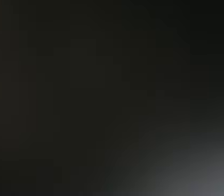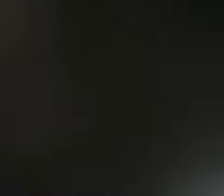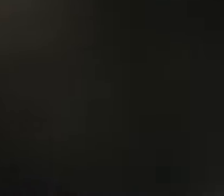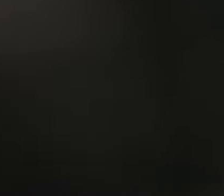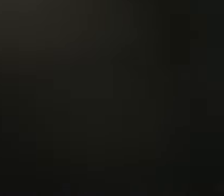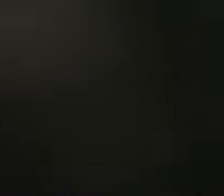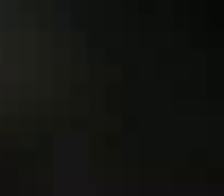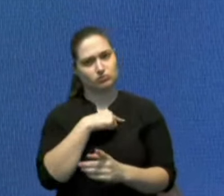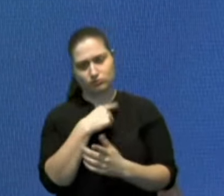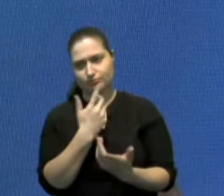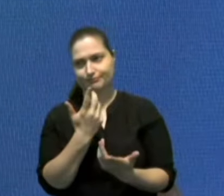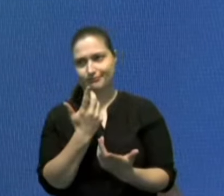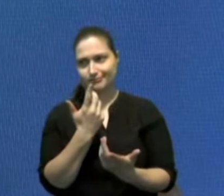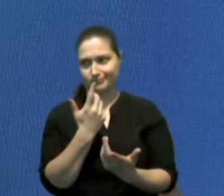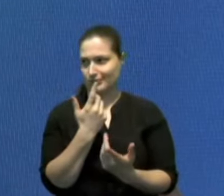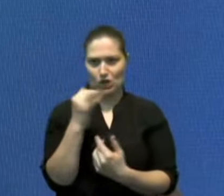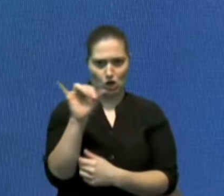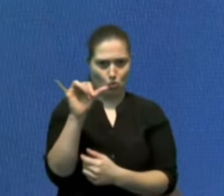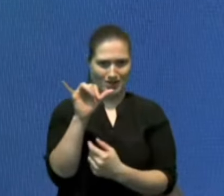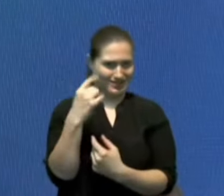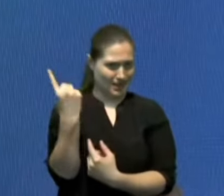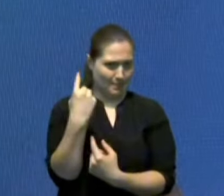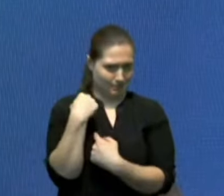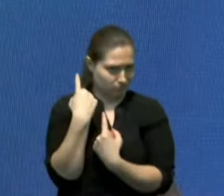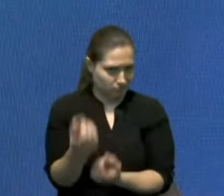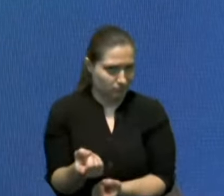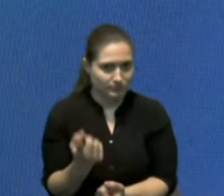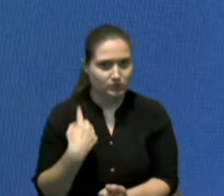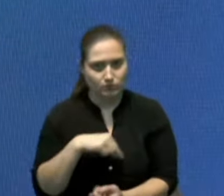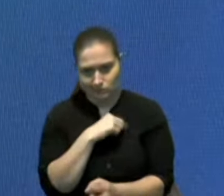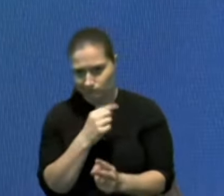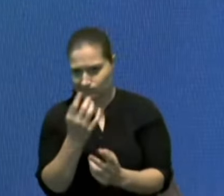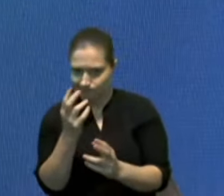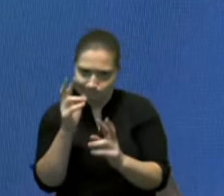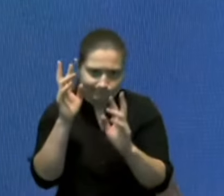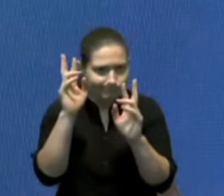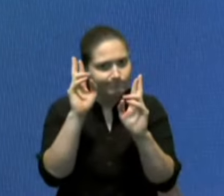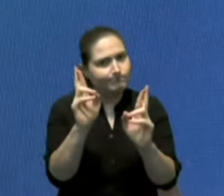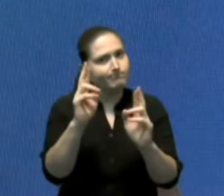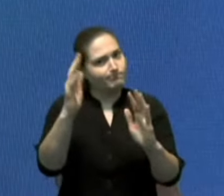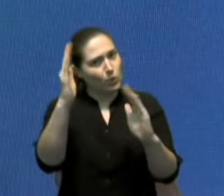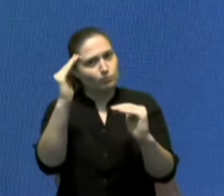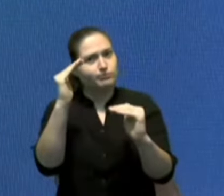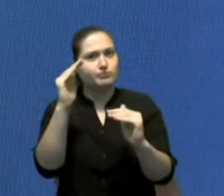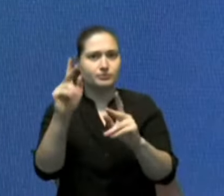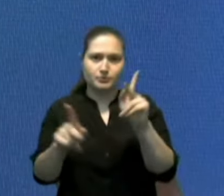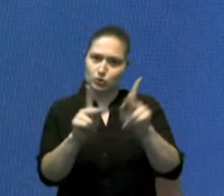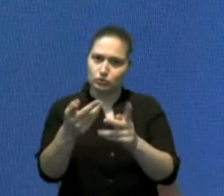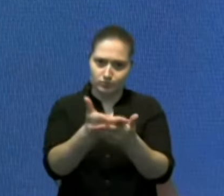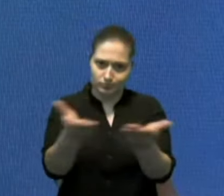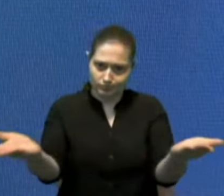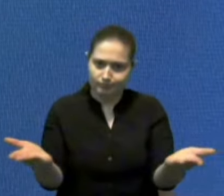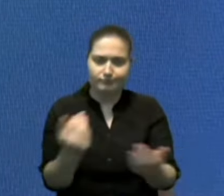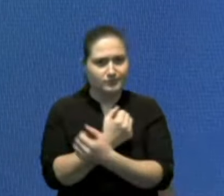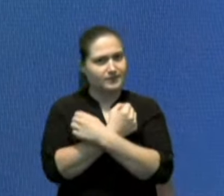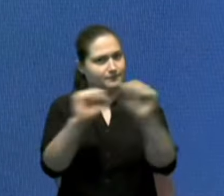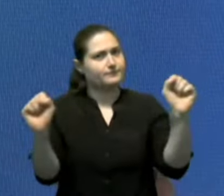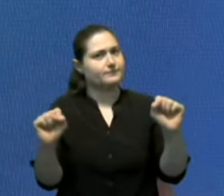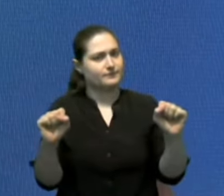espera la llegada de una vaguada, según pronostica Indomet. Para Telenoticias, Fabiola Núñez.